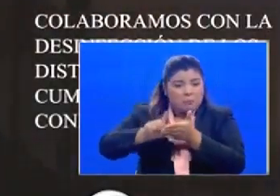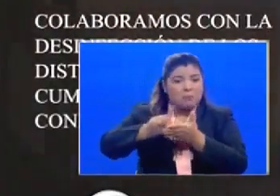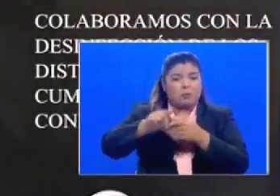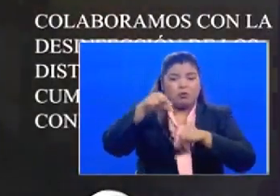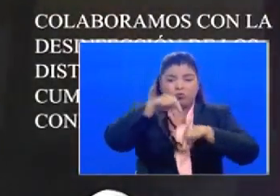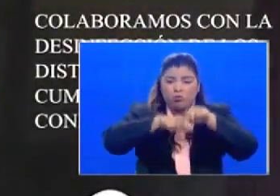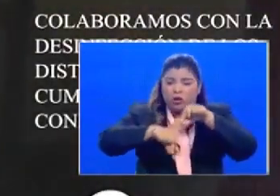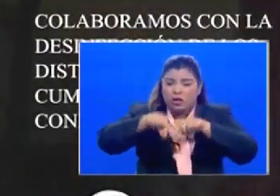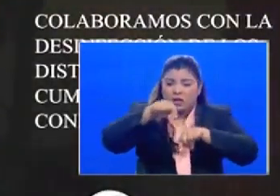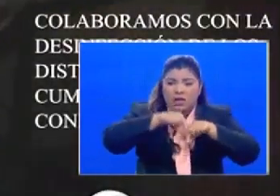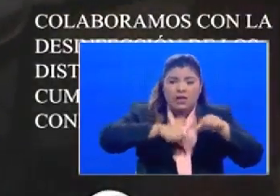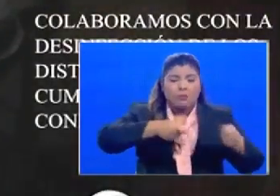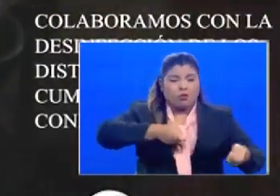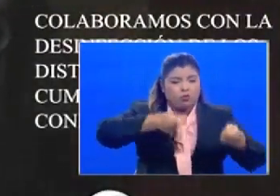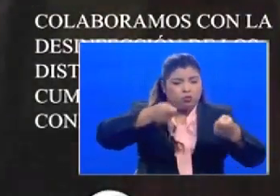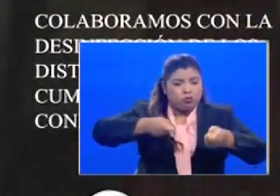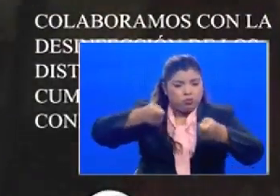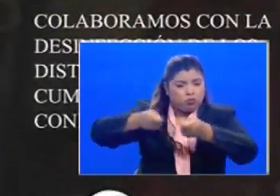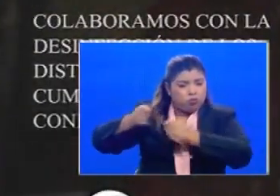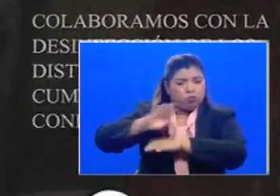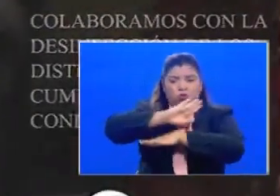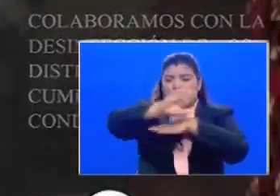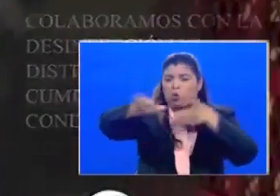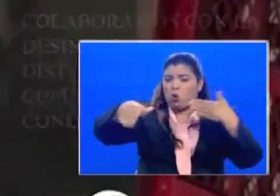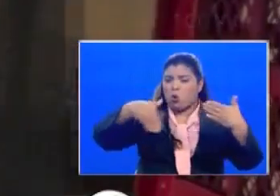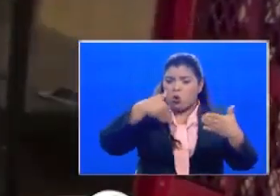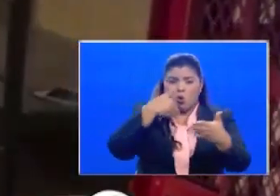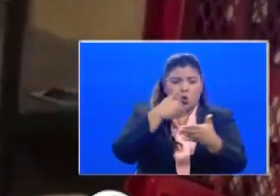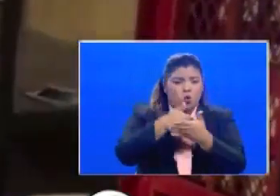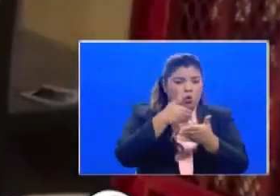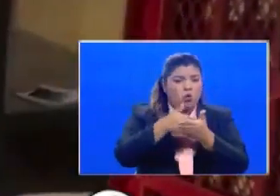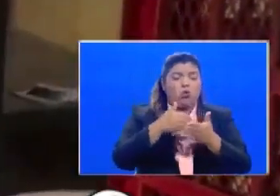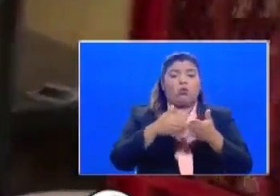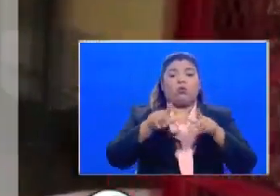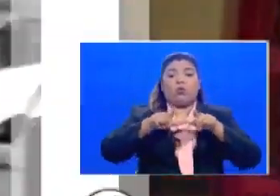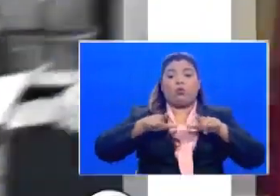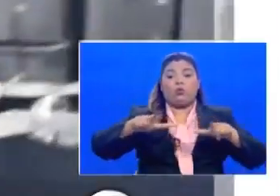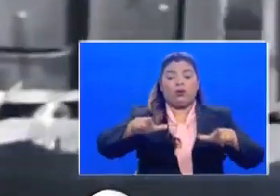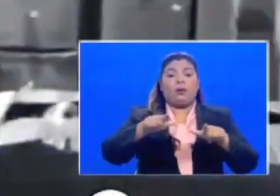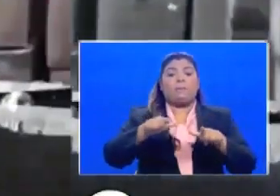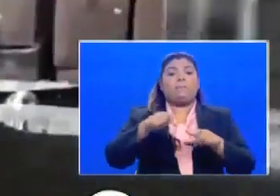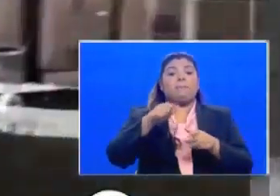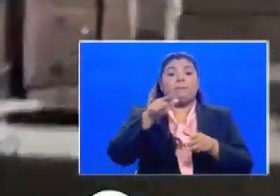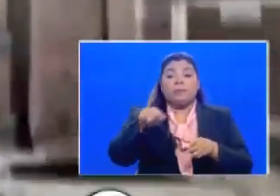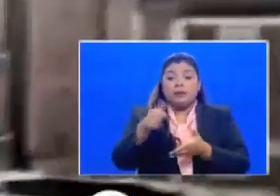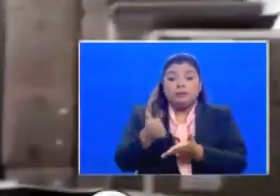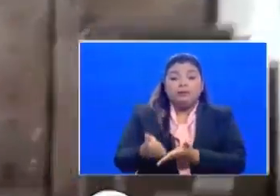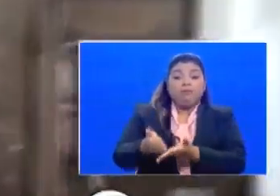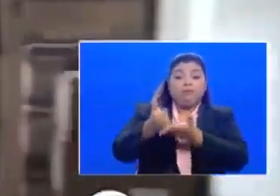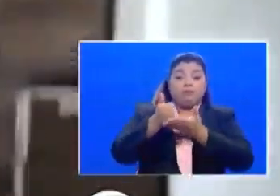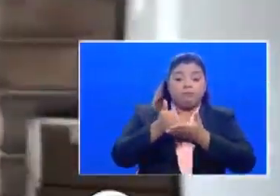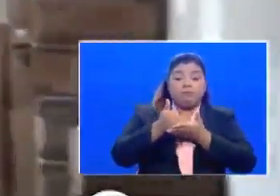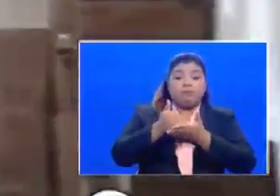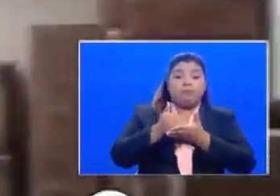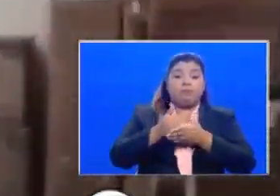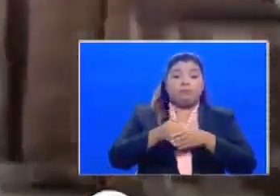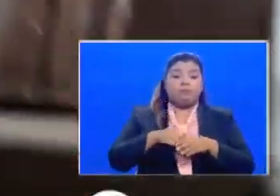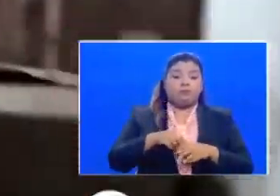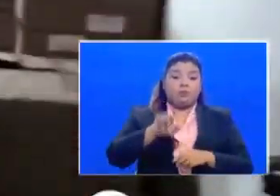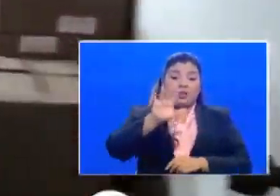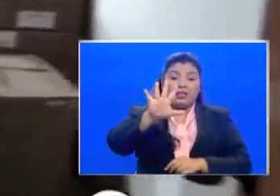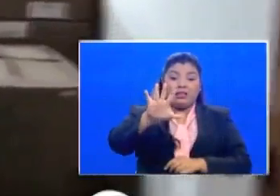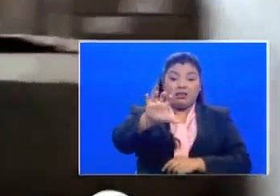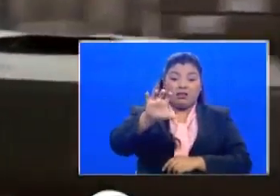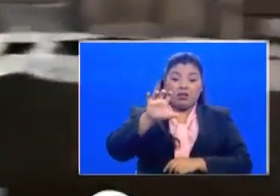radiológico nuclear explosivos y de armas de destrucción masiva quienes le han dado una cobertura a cerca de